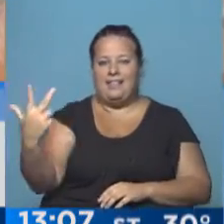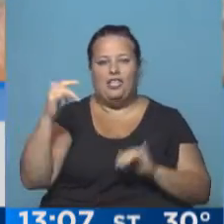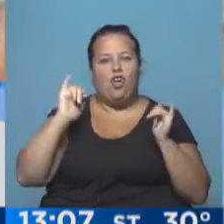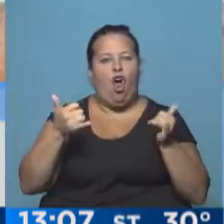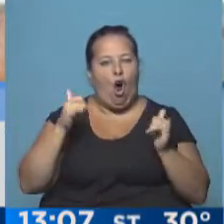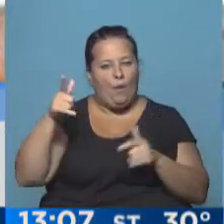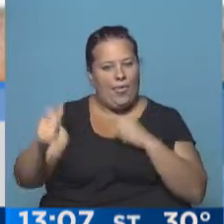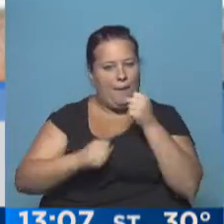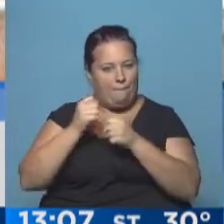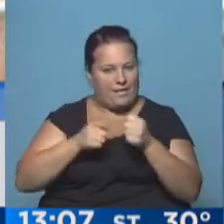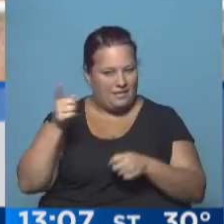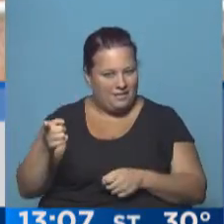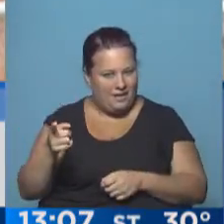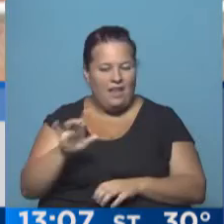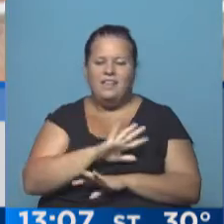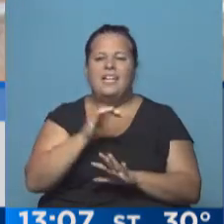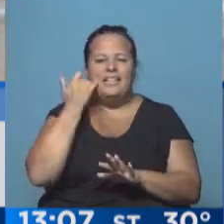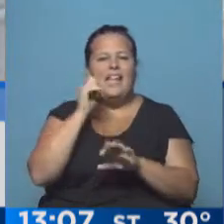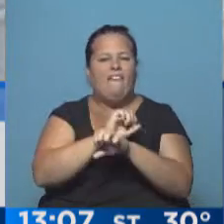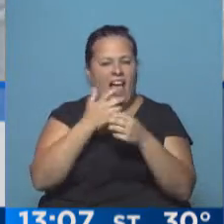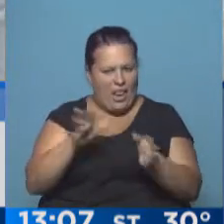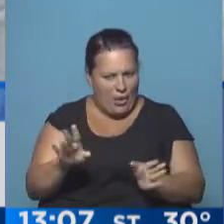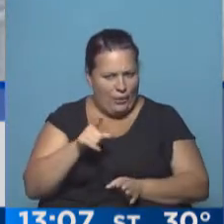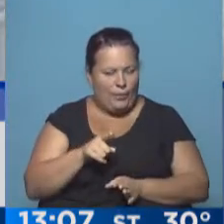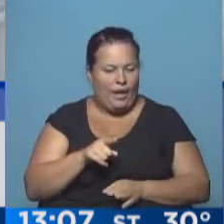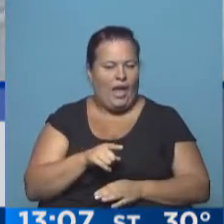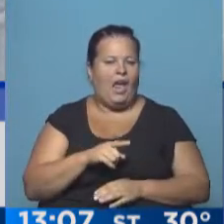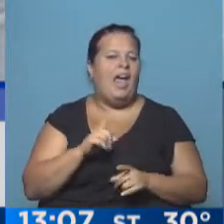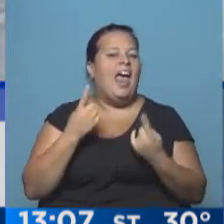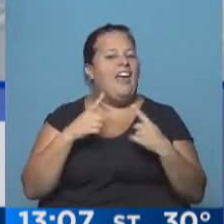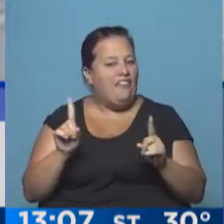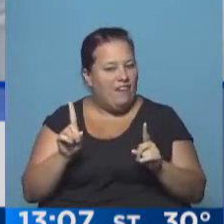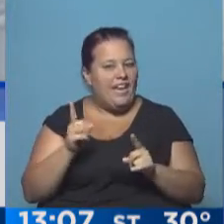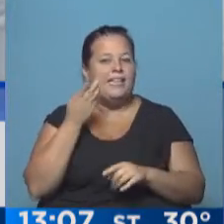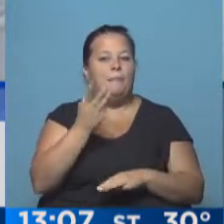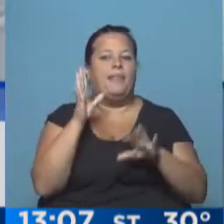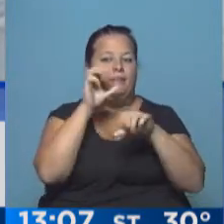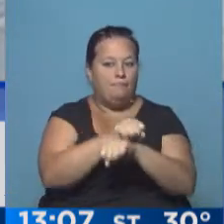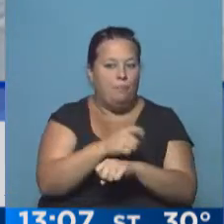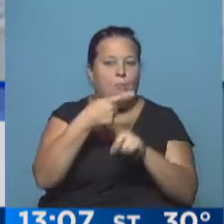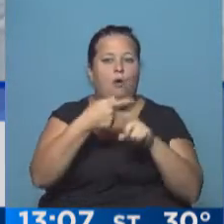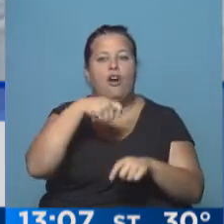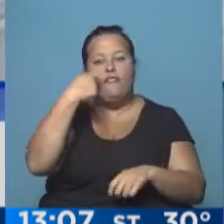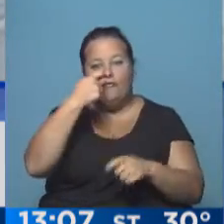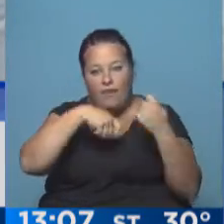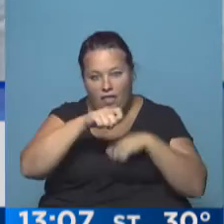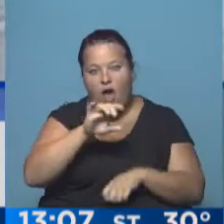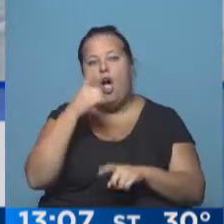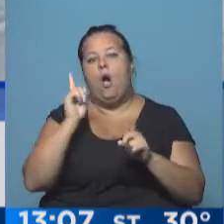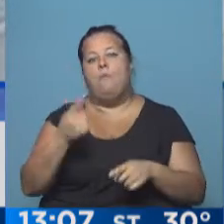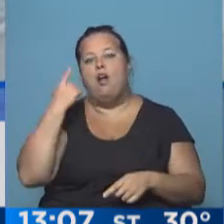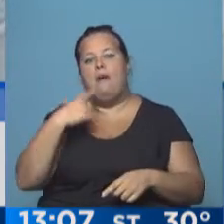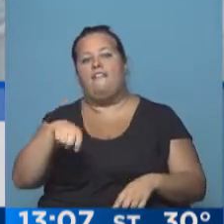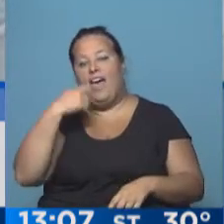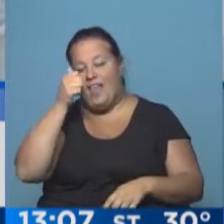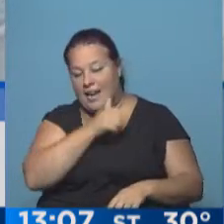jóvenes empresarios. Ya estaba libre en ese momento, no es lo mismo un pedido de captura por traficar oxicodona o incluso por la mafia